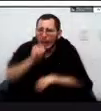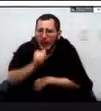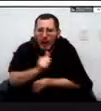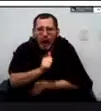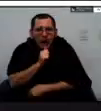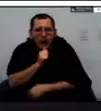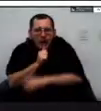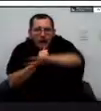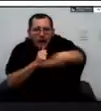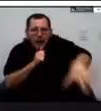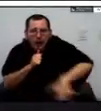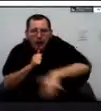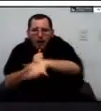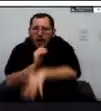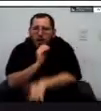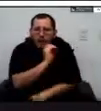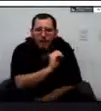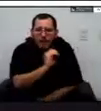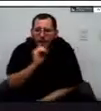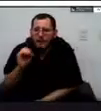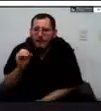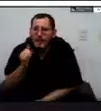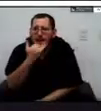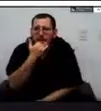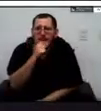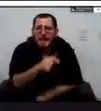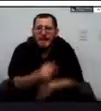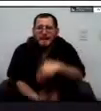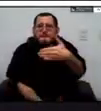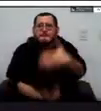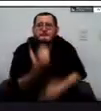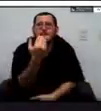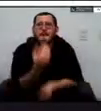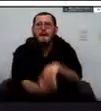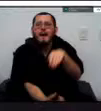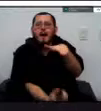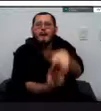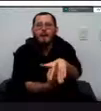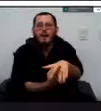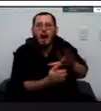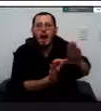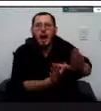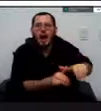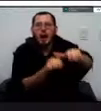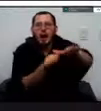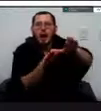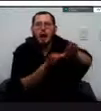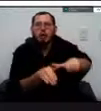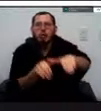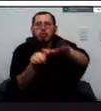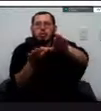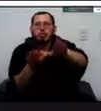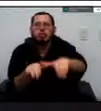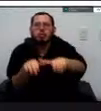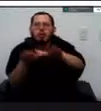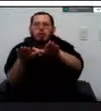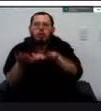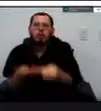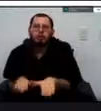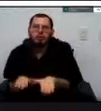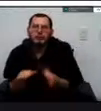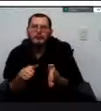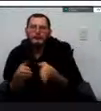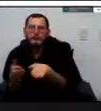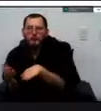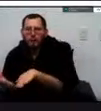la fauna silvestre empieza a morir y también pues las comunidades todos sus aljibes todo lo que tienen en la finca